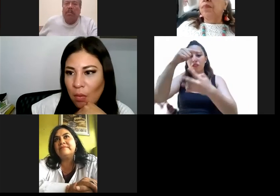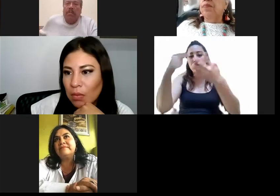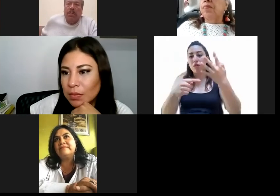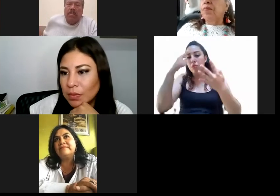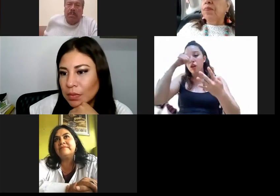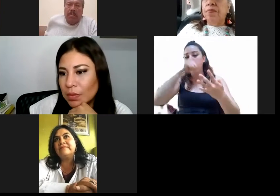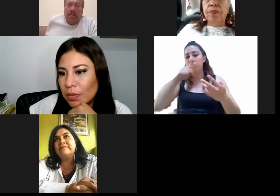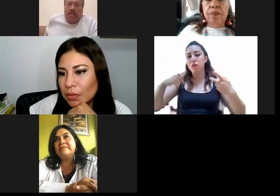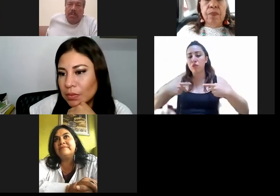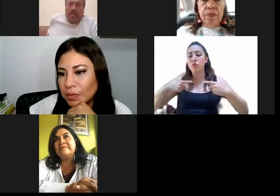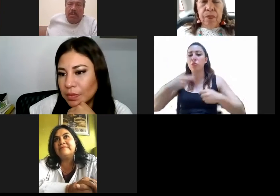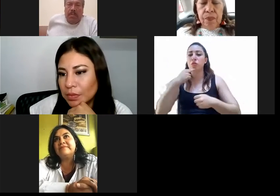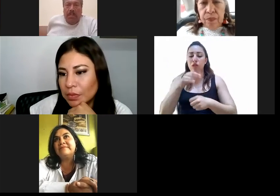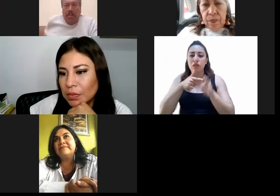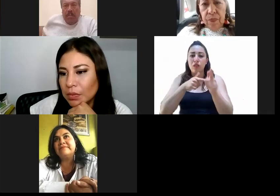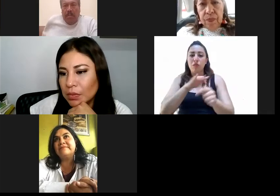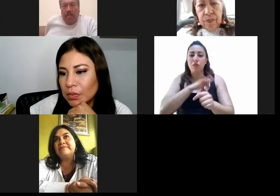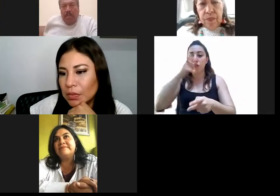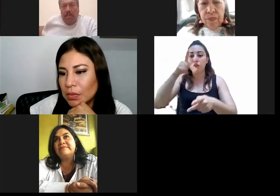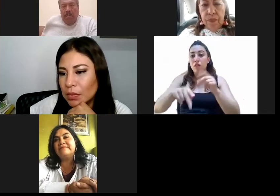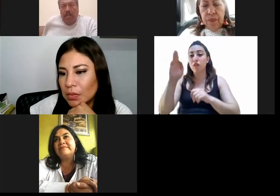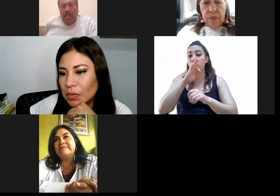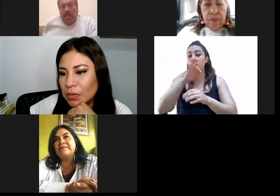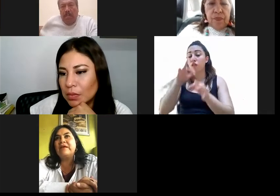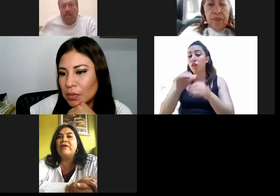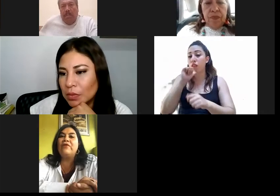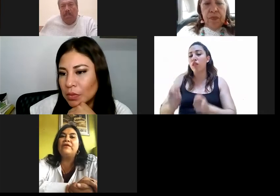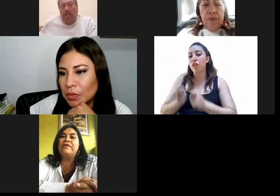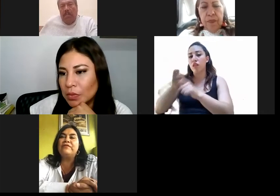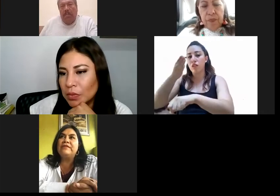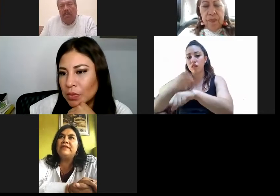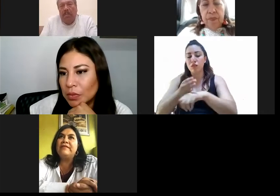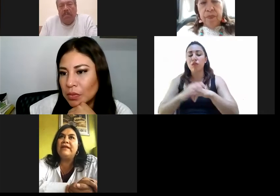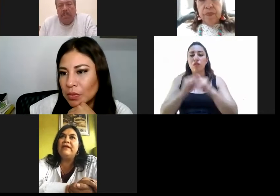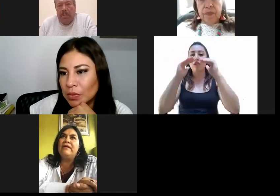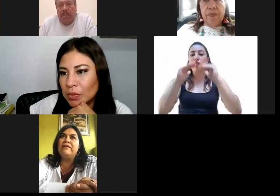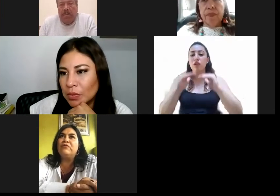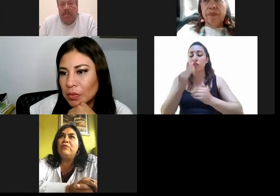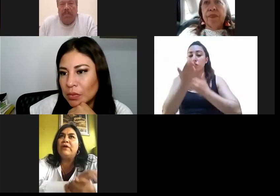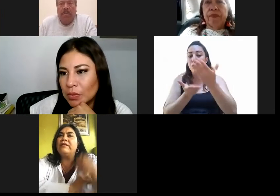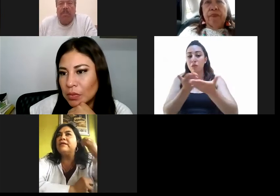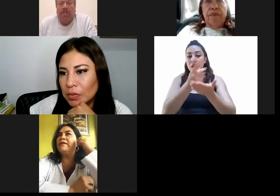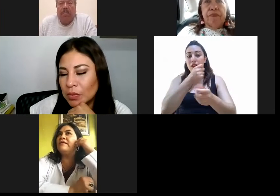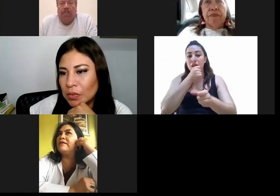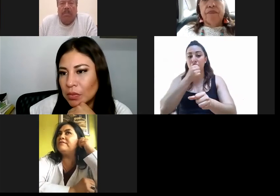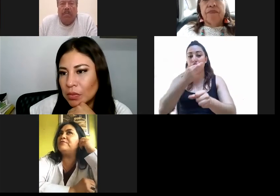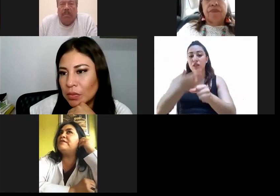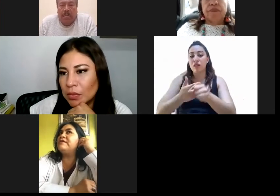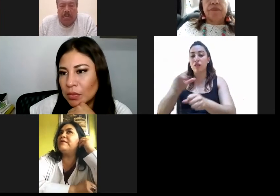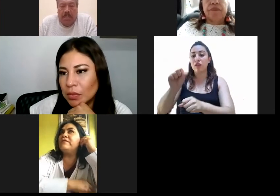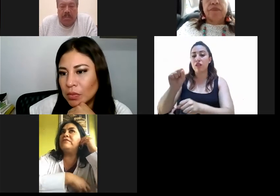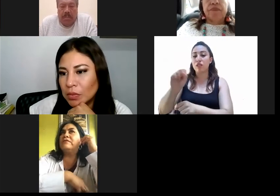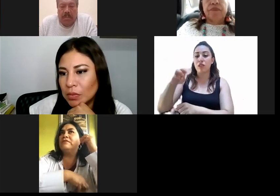como el establecimiento de una sanción en caso de su incumplimiento. Se propone establecer que la Secretaría de Movilidad deberá proponer la